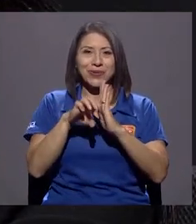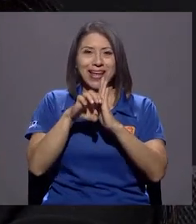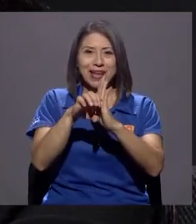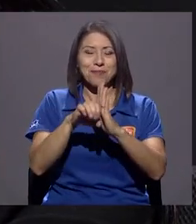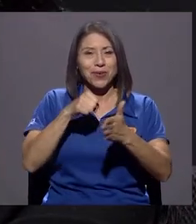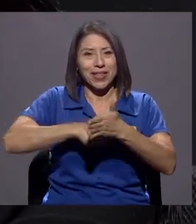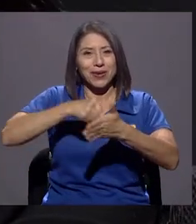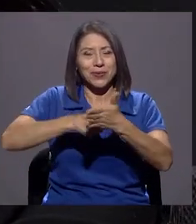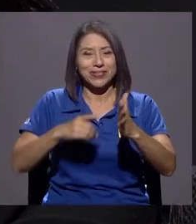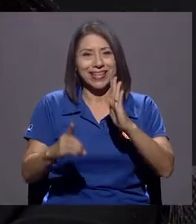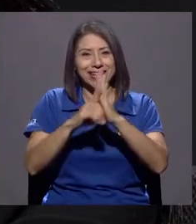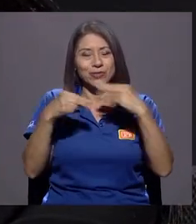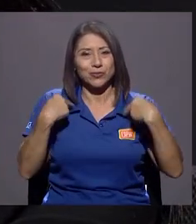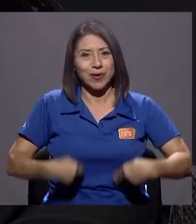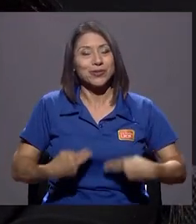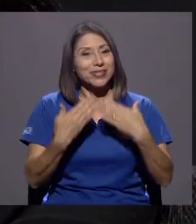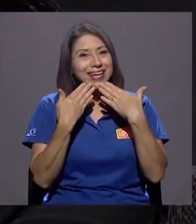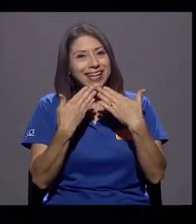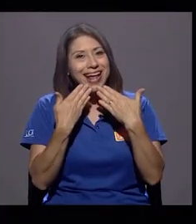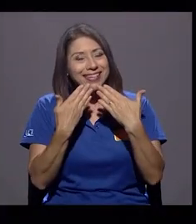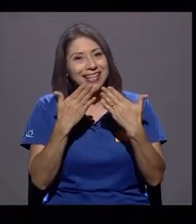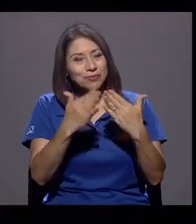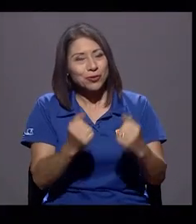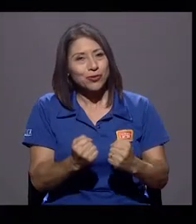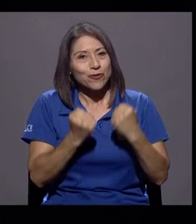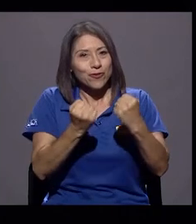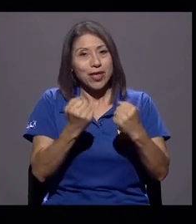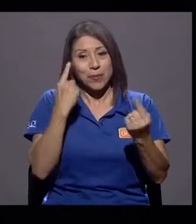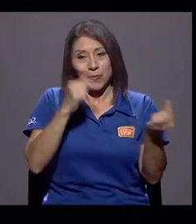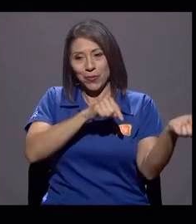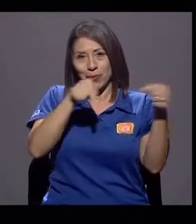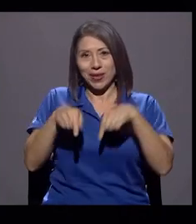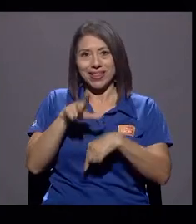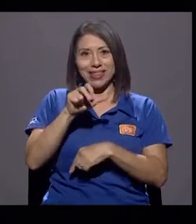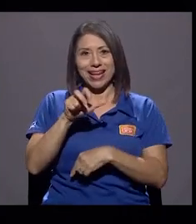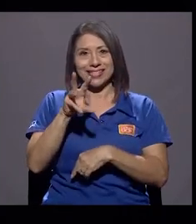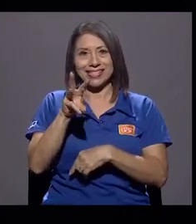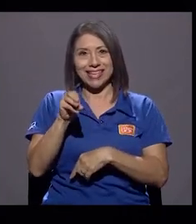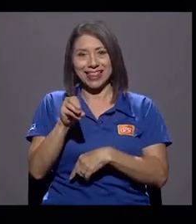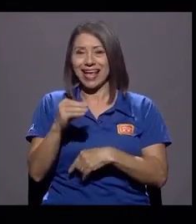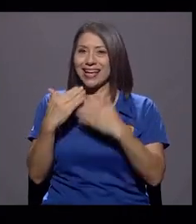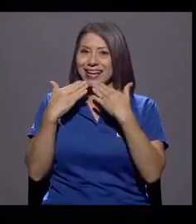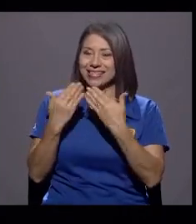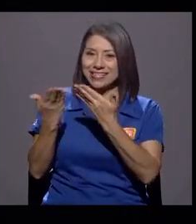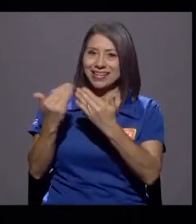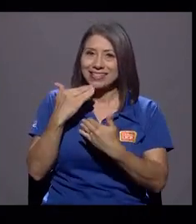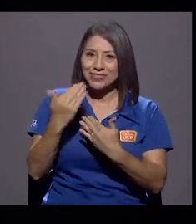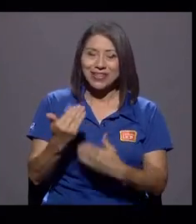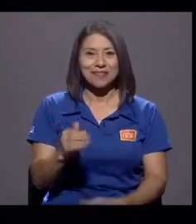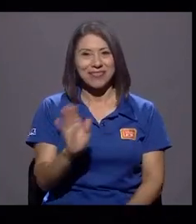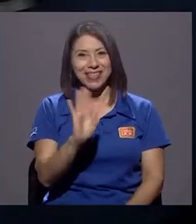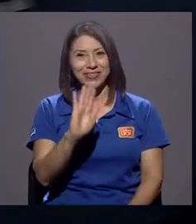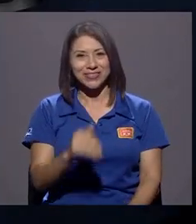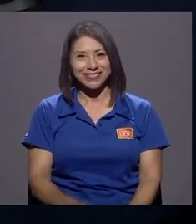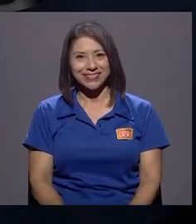humanos. Gracias por su consecuencia y por estar en 360. Muchas gracias, Omar. Gracias a usted. Adiós.